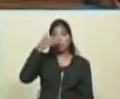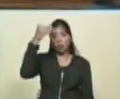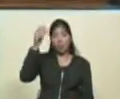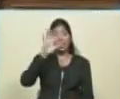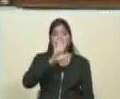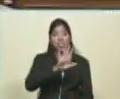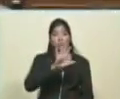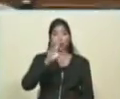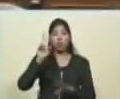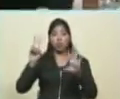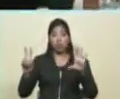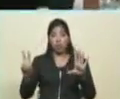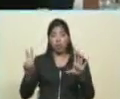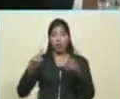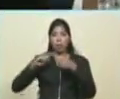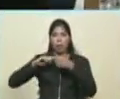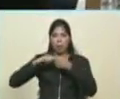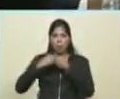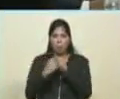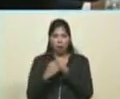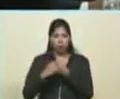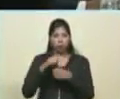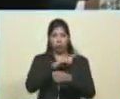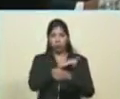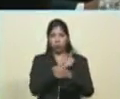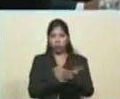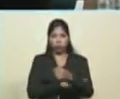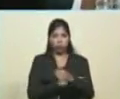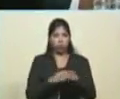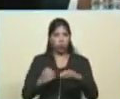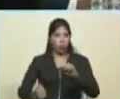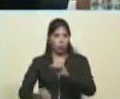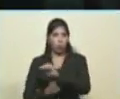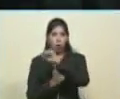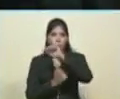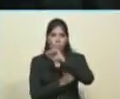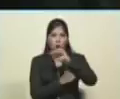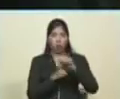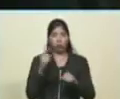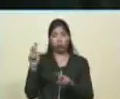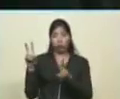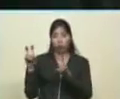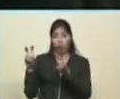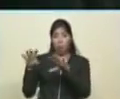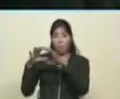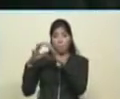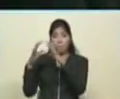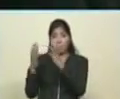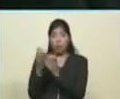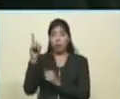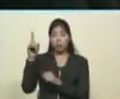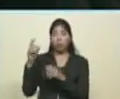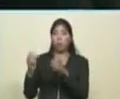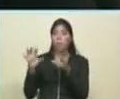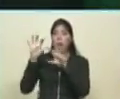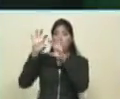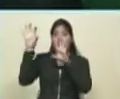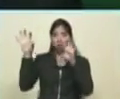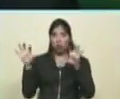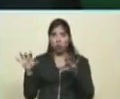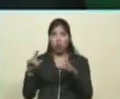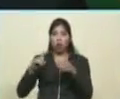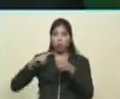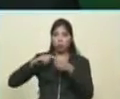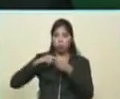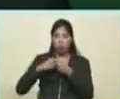57 países de los más poderosos del mundo, de los países emergentes del siglo XXI, va a ingresar